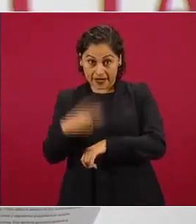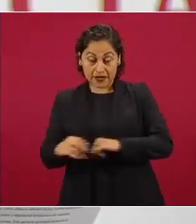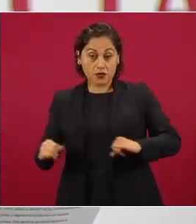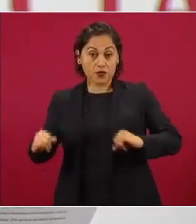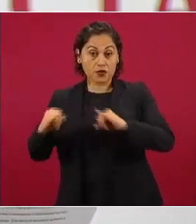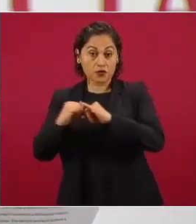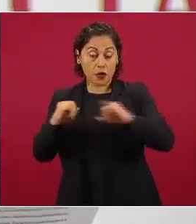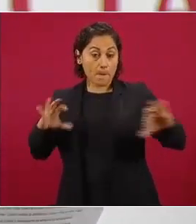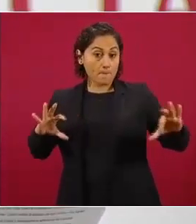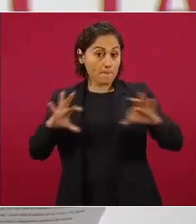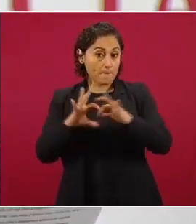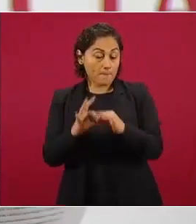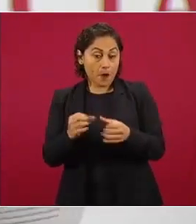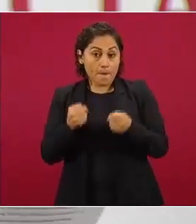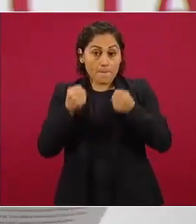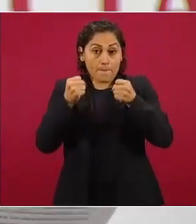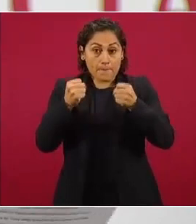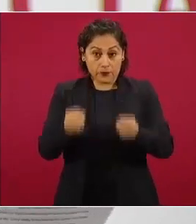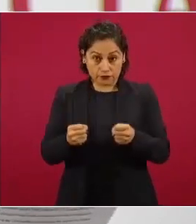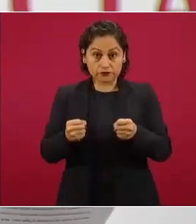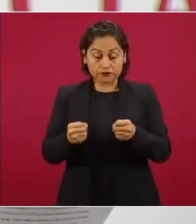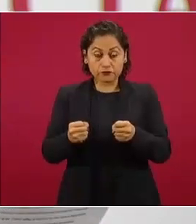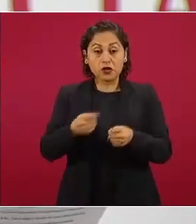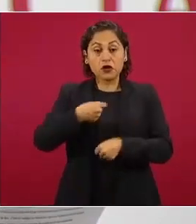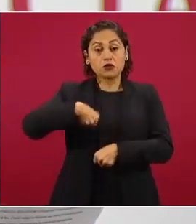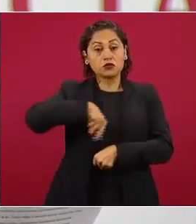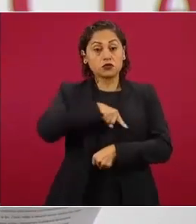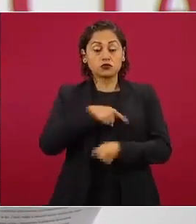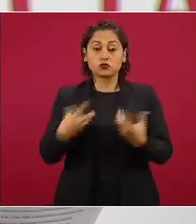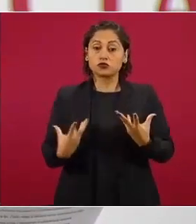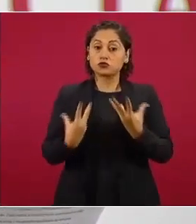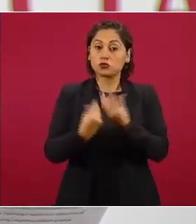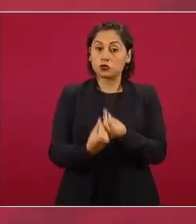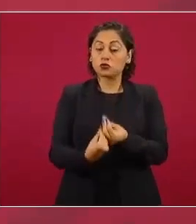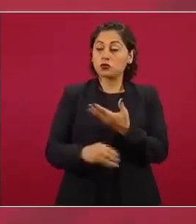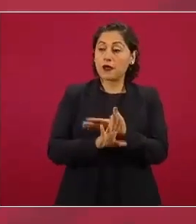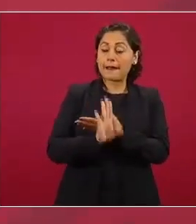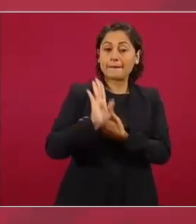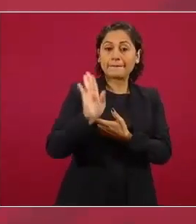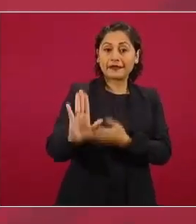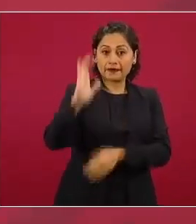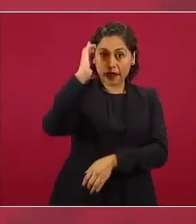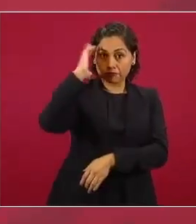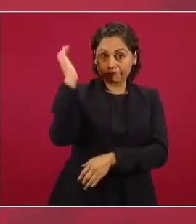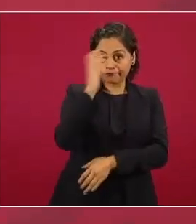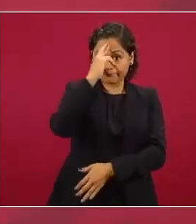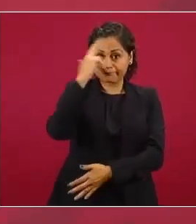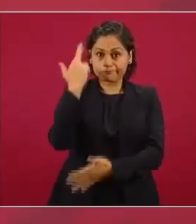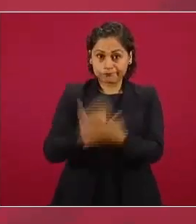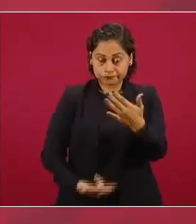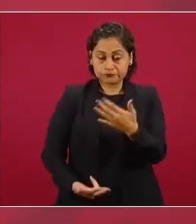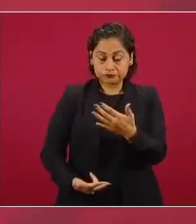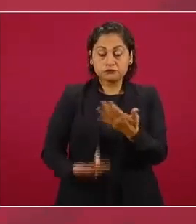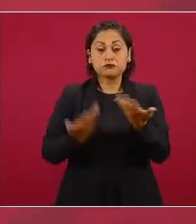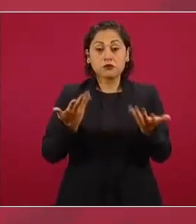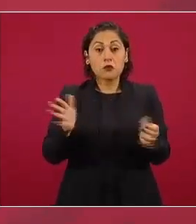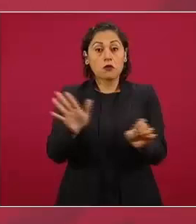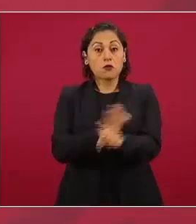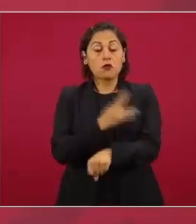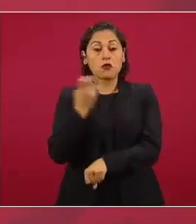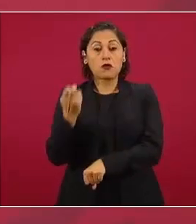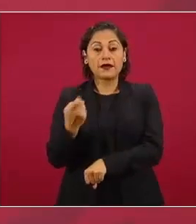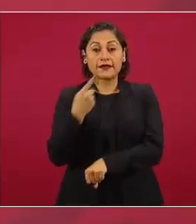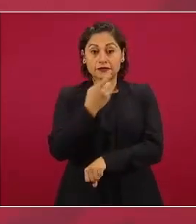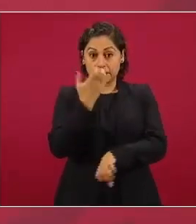el interés de demostrarnos a Frente Unido contra todas las formas de criminalidad el Departamento de Justicia de los Estados Unidos ha tomado la